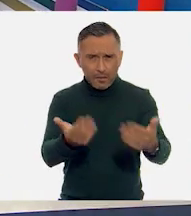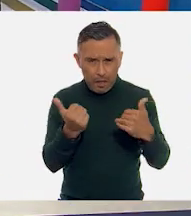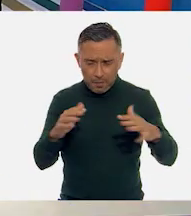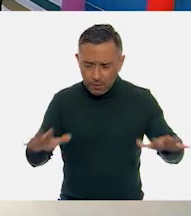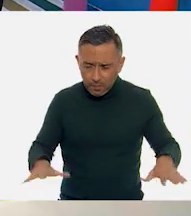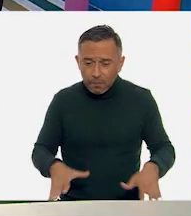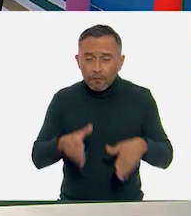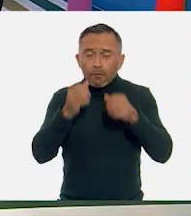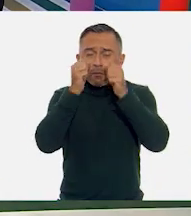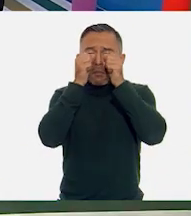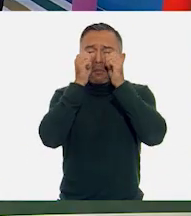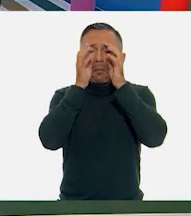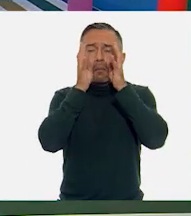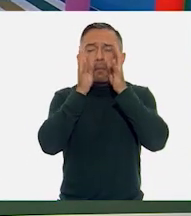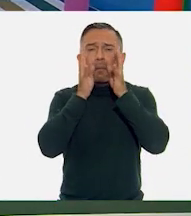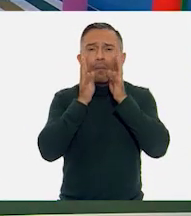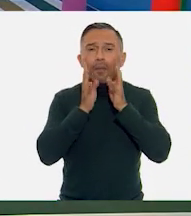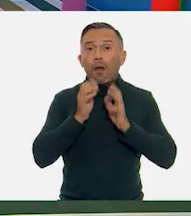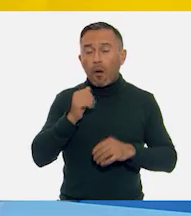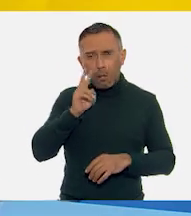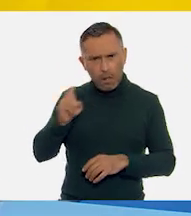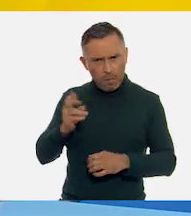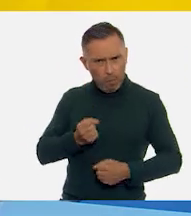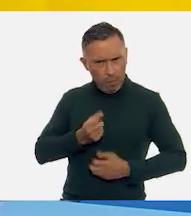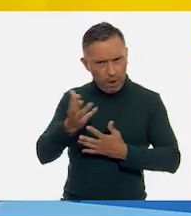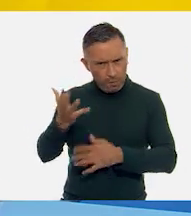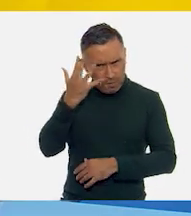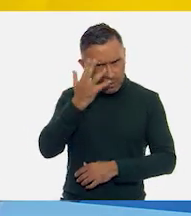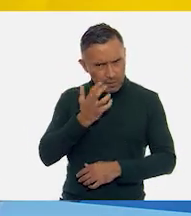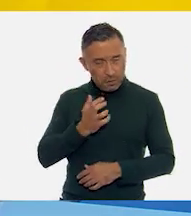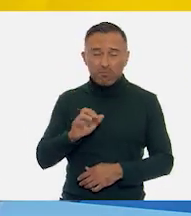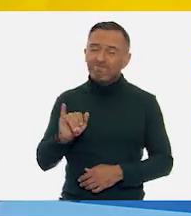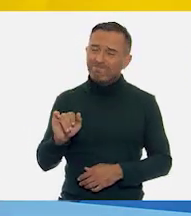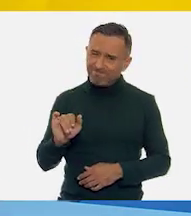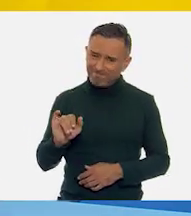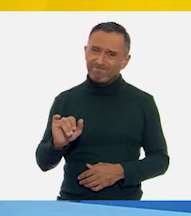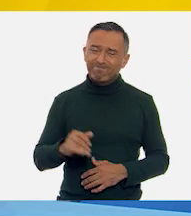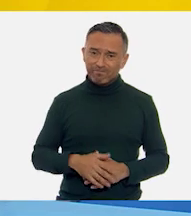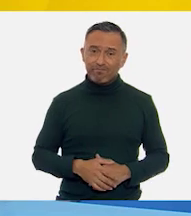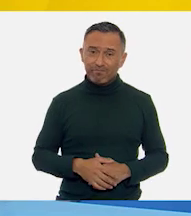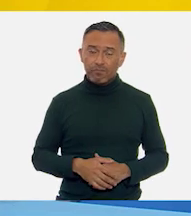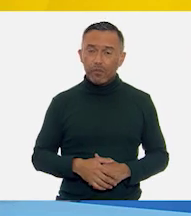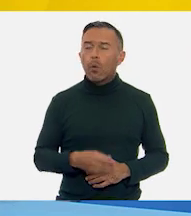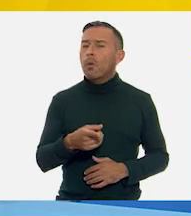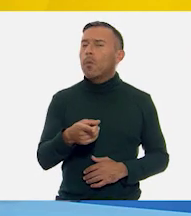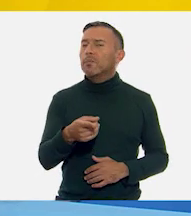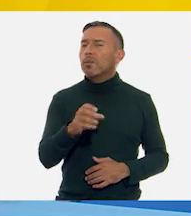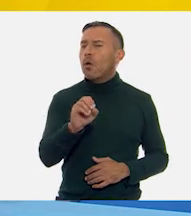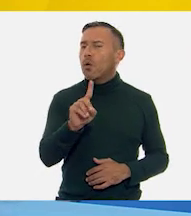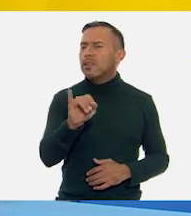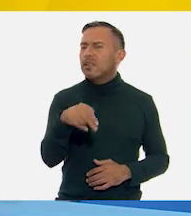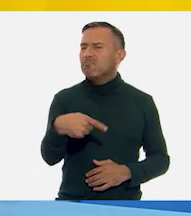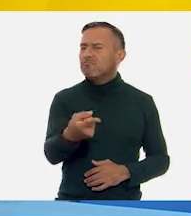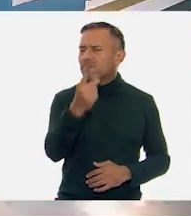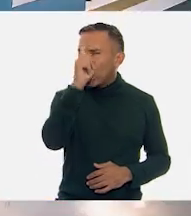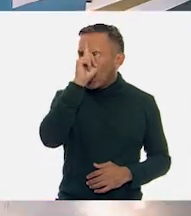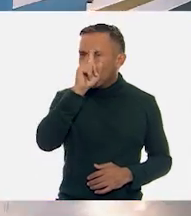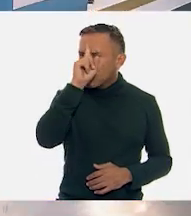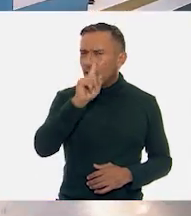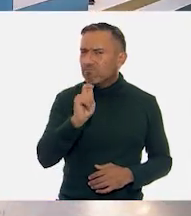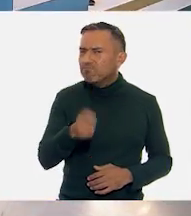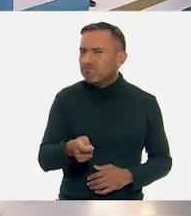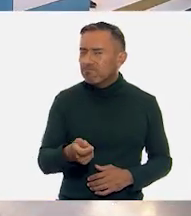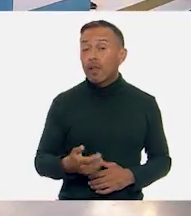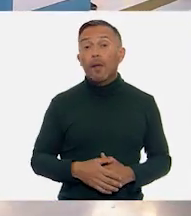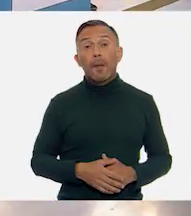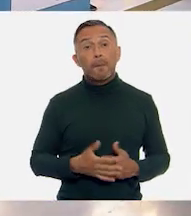ese poema es un poco triste, ¿no les parece? Así es, Juan Carlos. ¿Y tú qué consejo le darías a Odín? Pues bueno, también